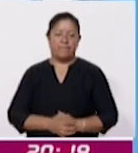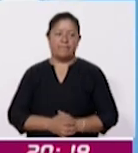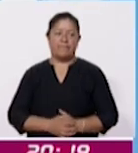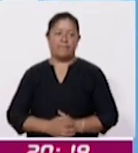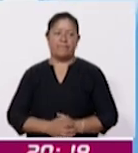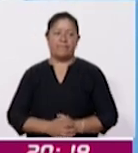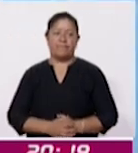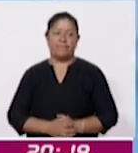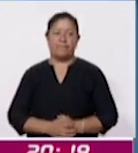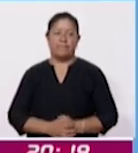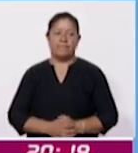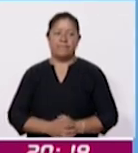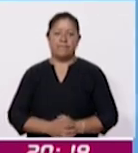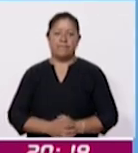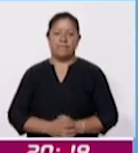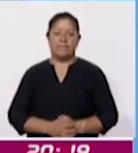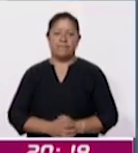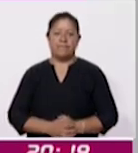Breves Nacionales